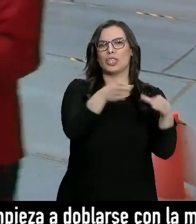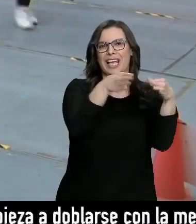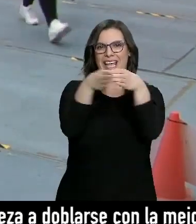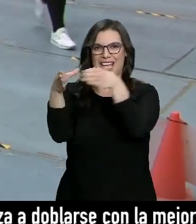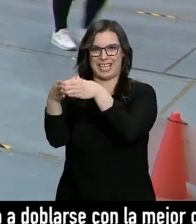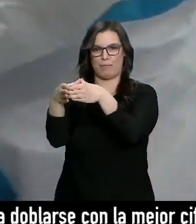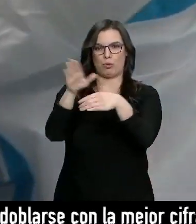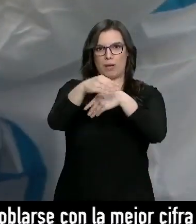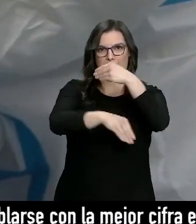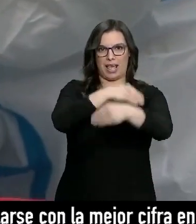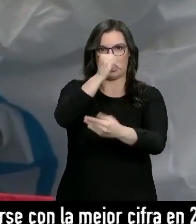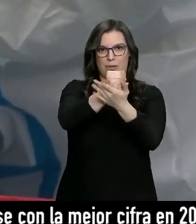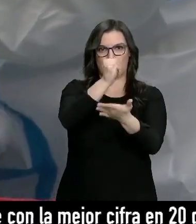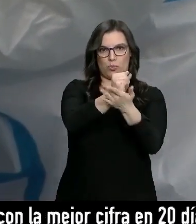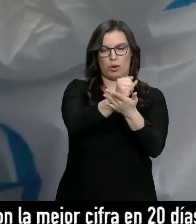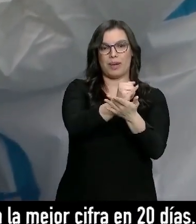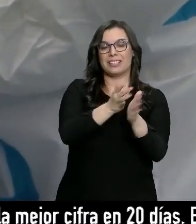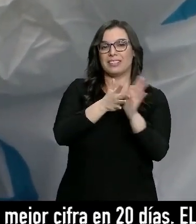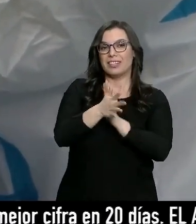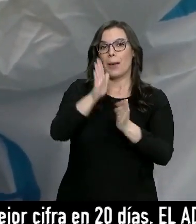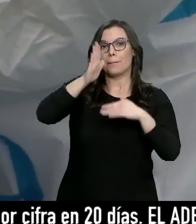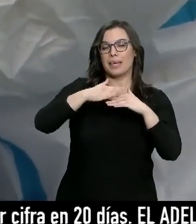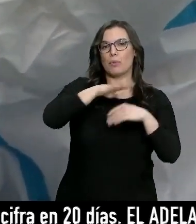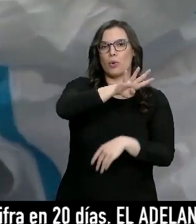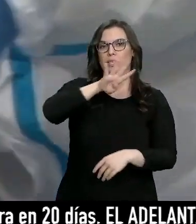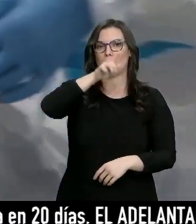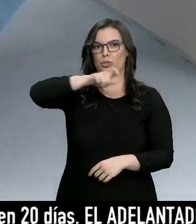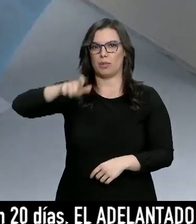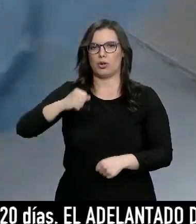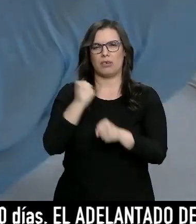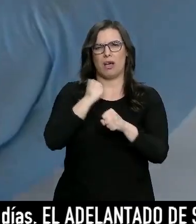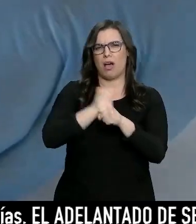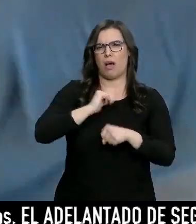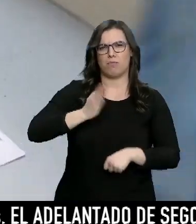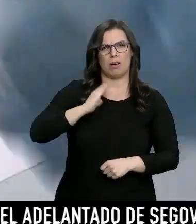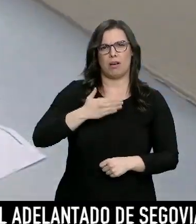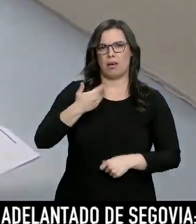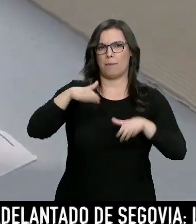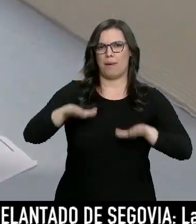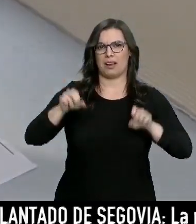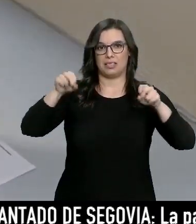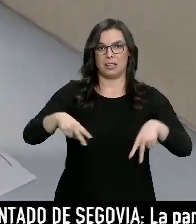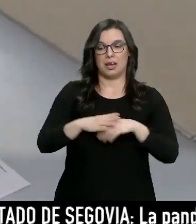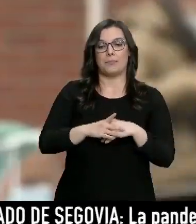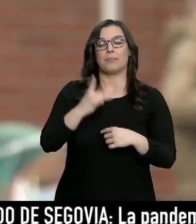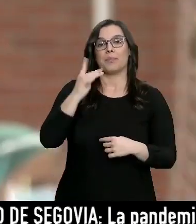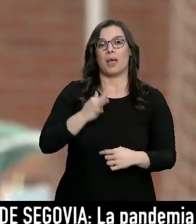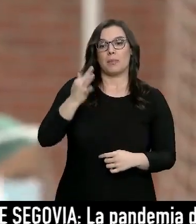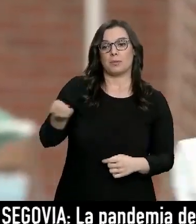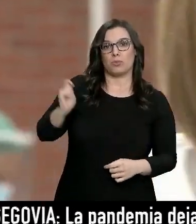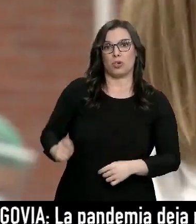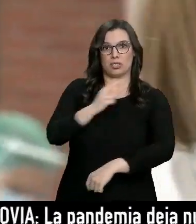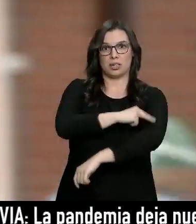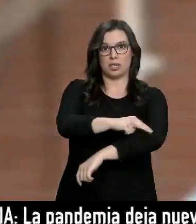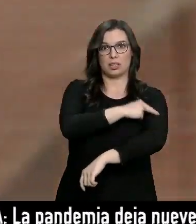realizar las pruebas, lo que supone un mínimo de 44 personas en actividad continua. Además, son muchos los sanitarios que compaginan